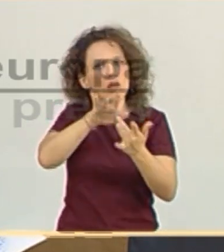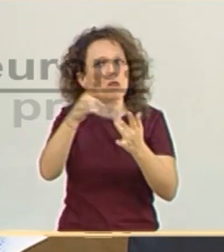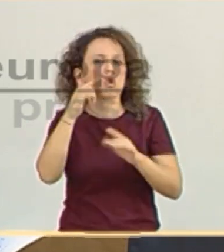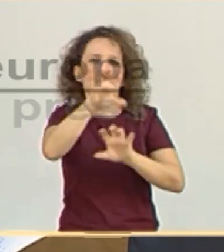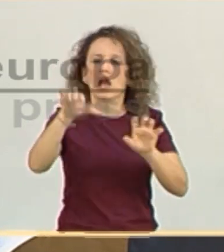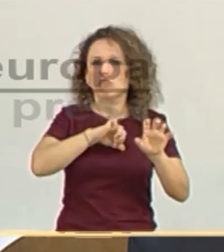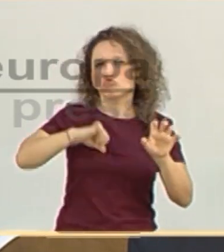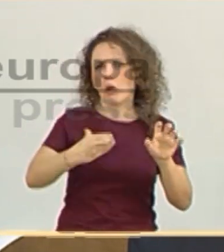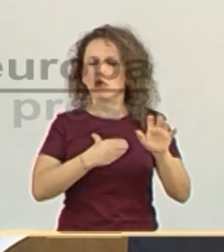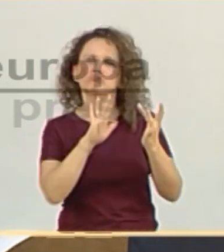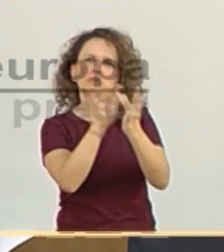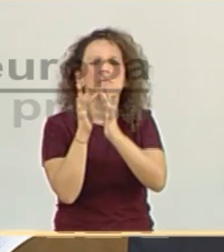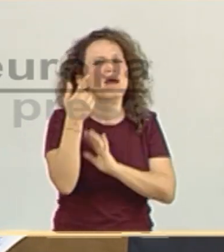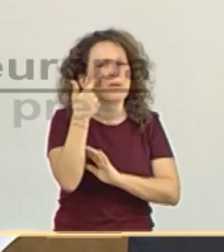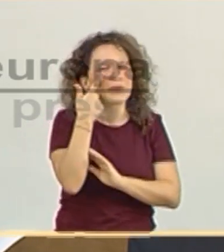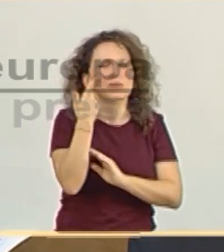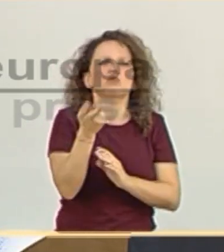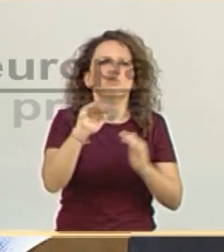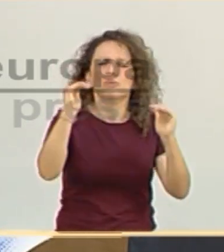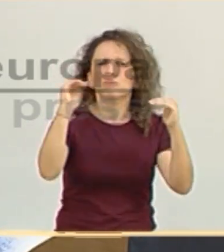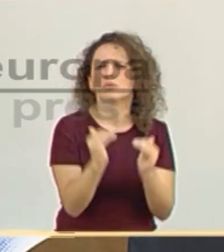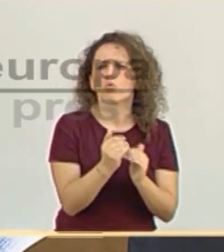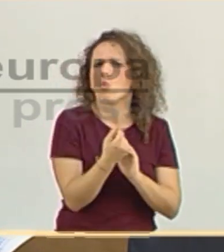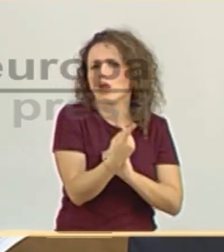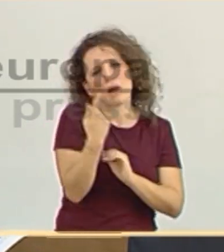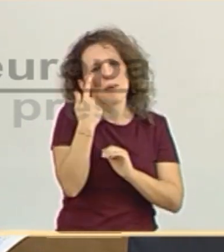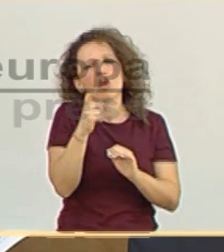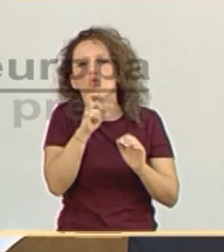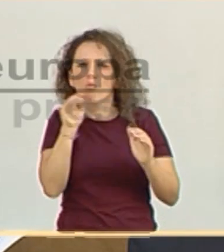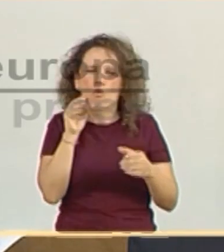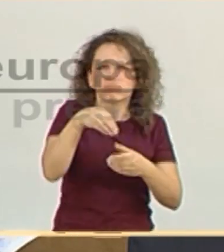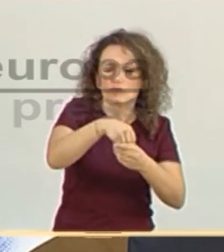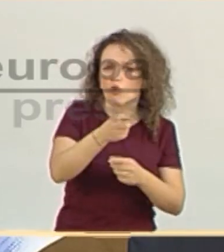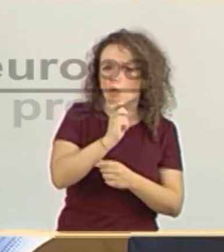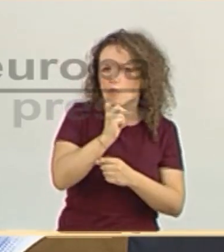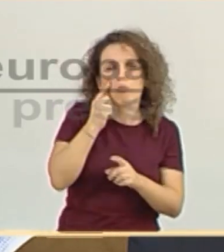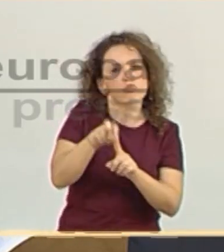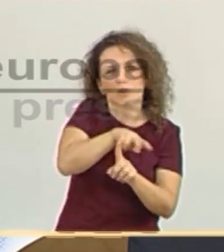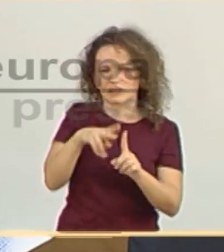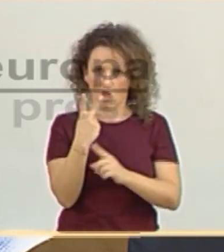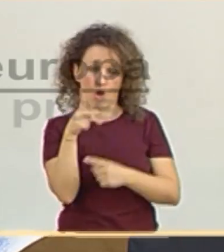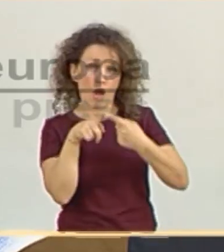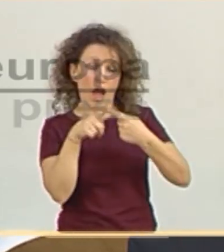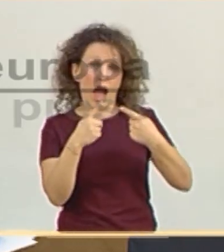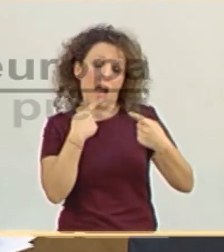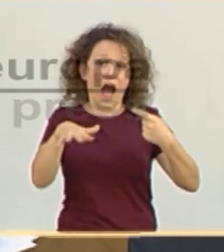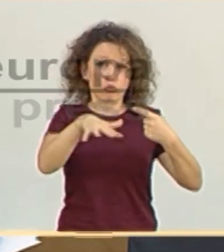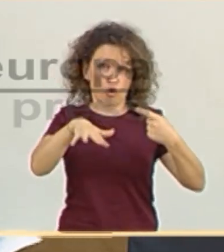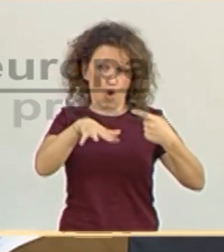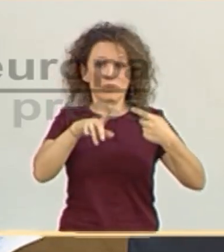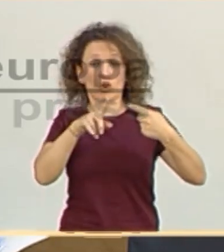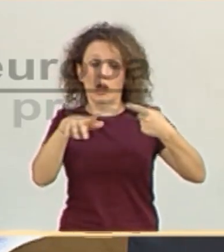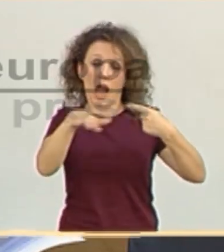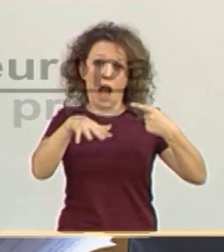los ayuntamientos para calcular el déficit y ver cómo podemos abordarlo desde dos enfoques distintos, uno el autonómico, otro el local. La